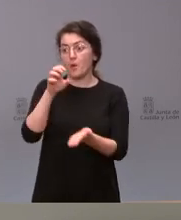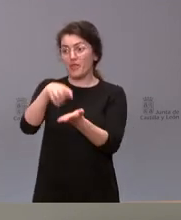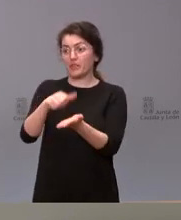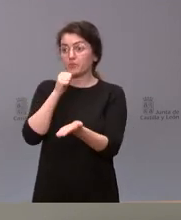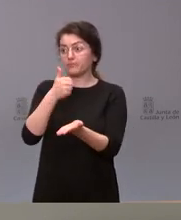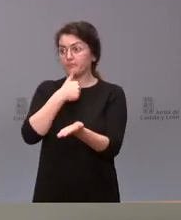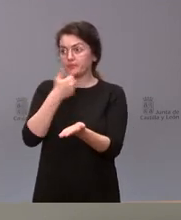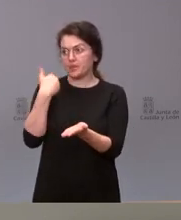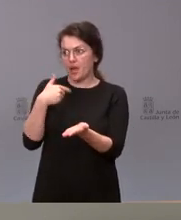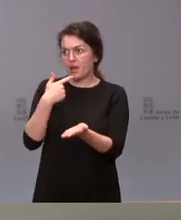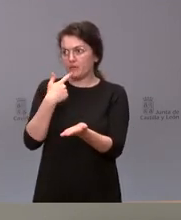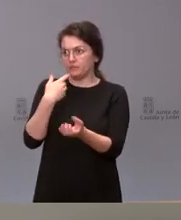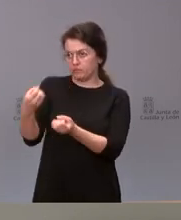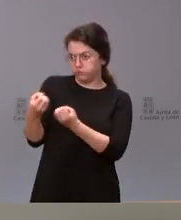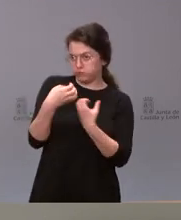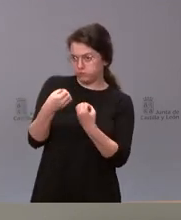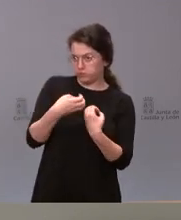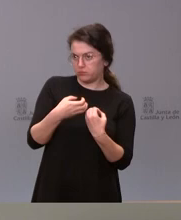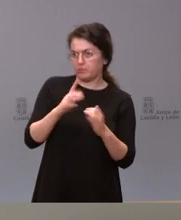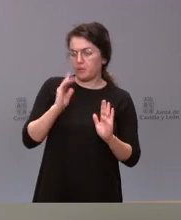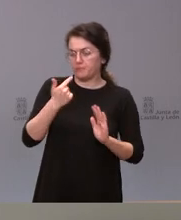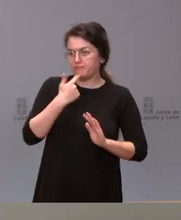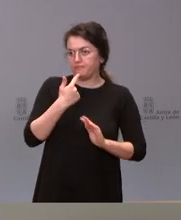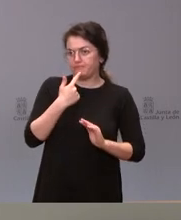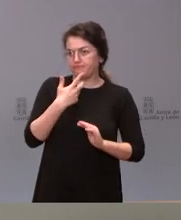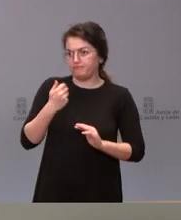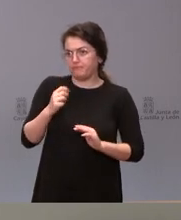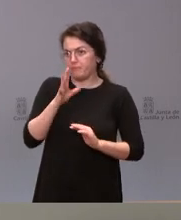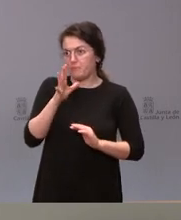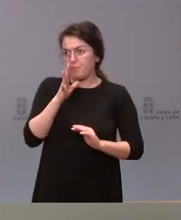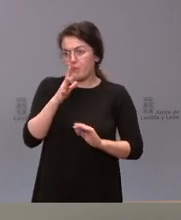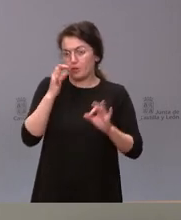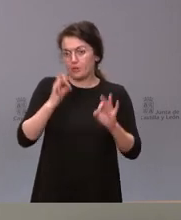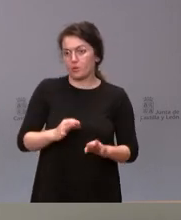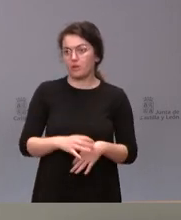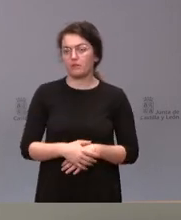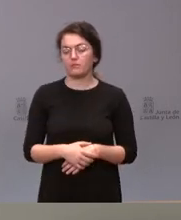Criptológico Nacional y también esta posibilidad de colaboración que tenemos en relación con el mismo